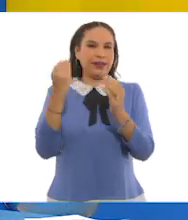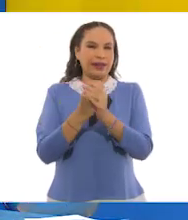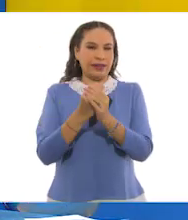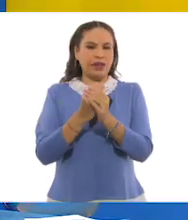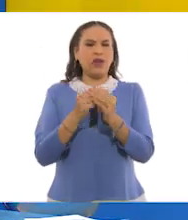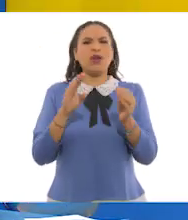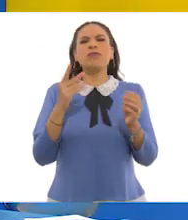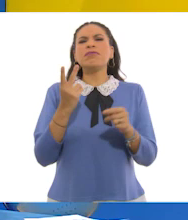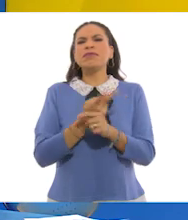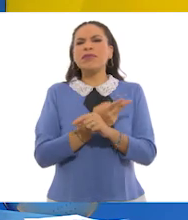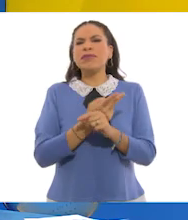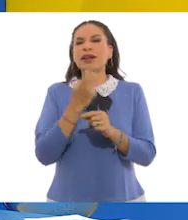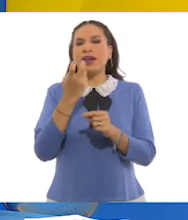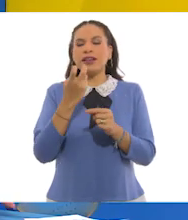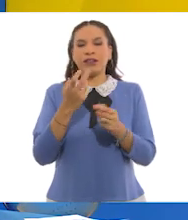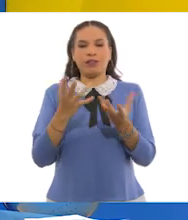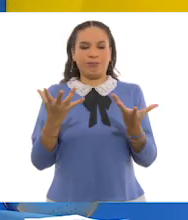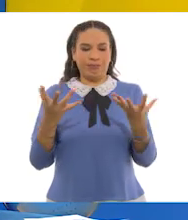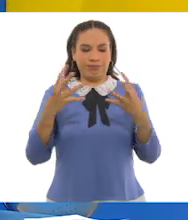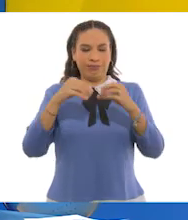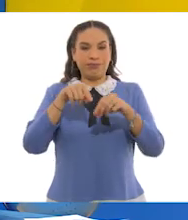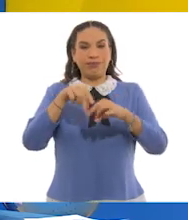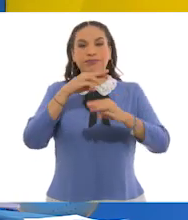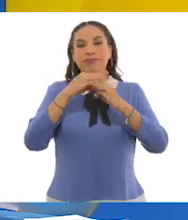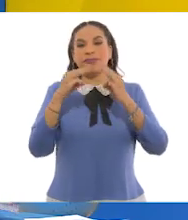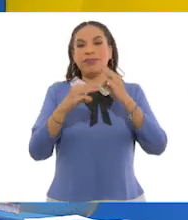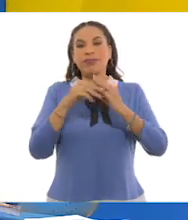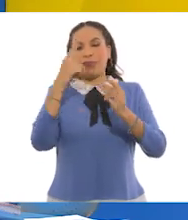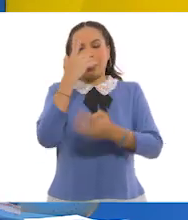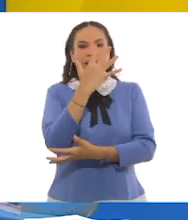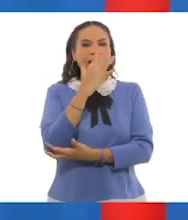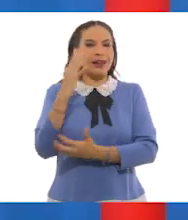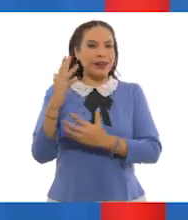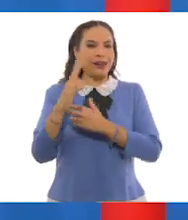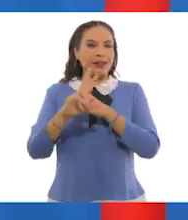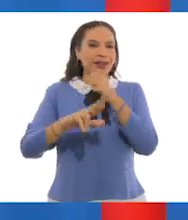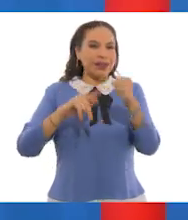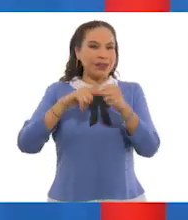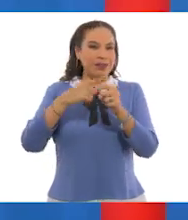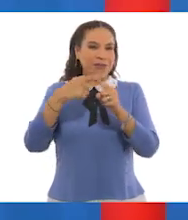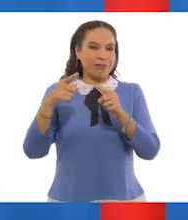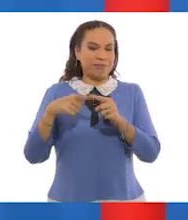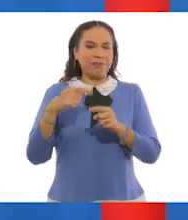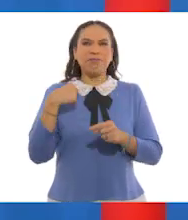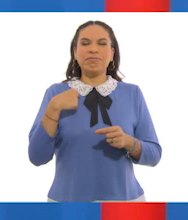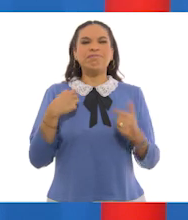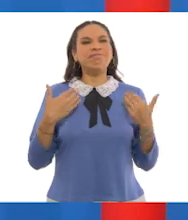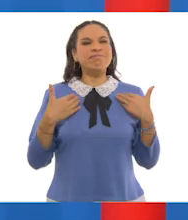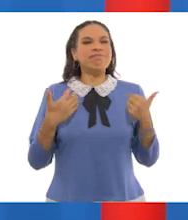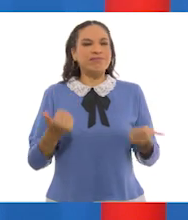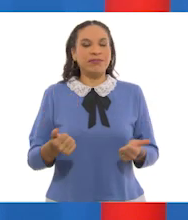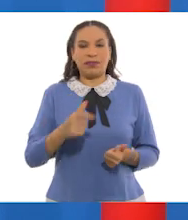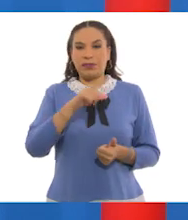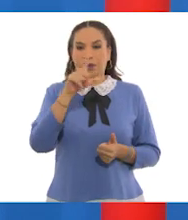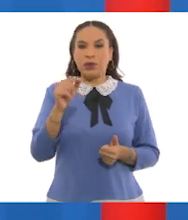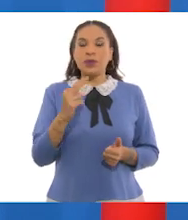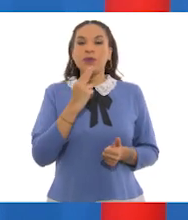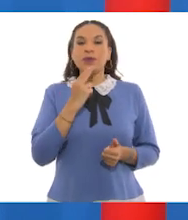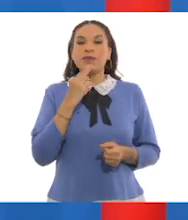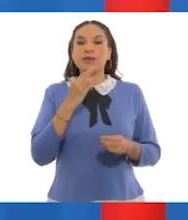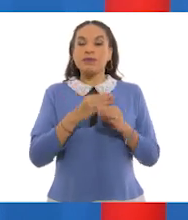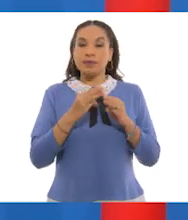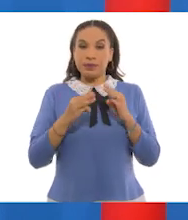¿Cómo sucede esta reintegración de los materiales a la naturaleza? Pues yo entiendo que después de usar los